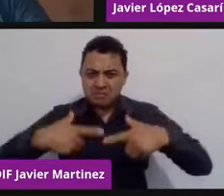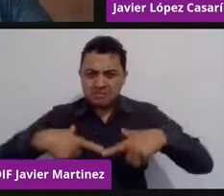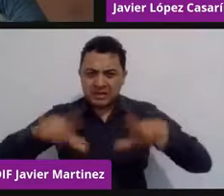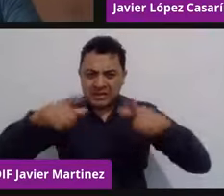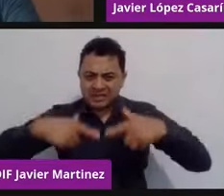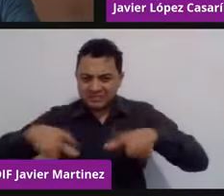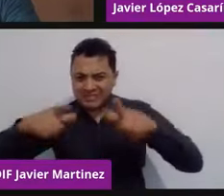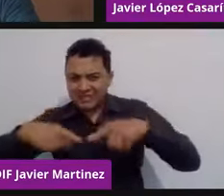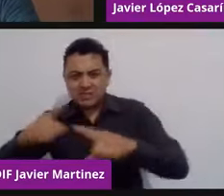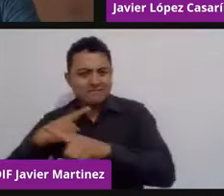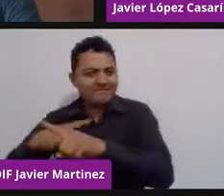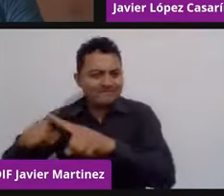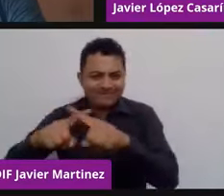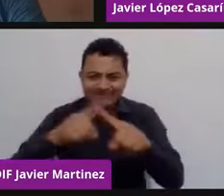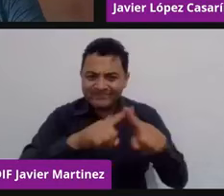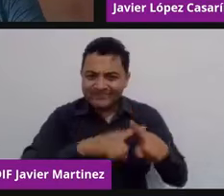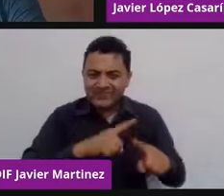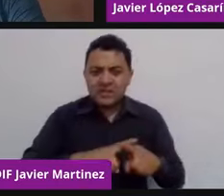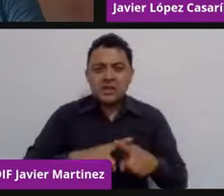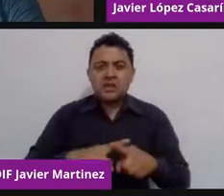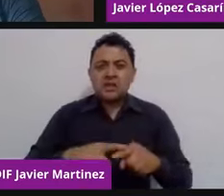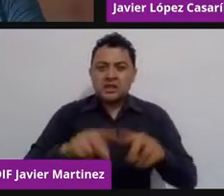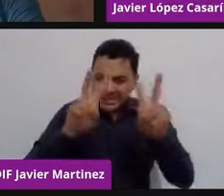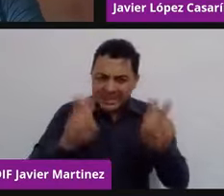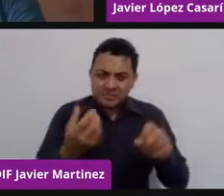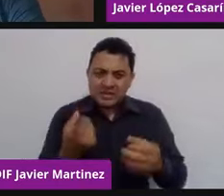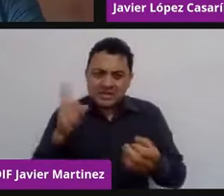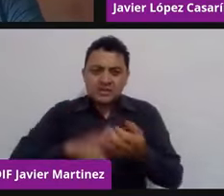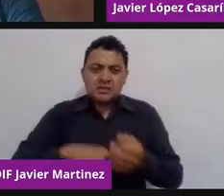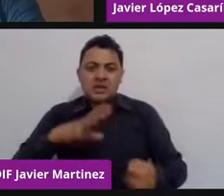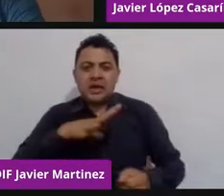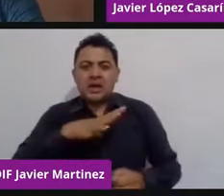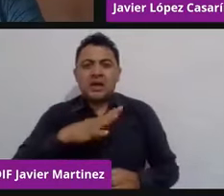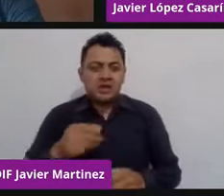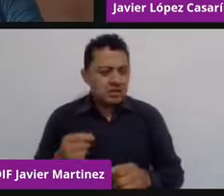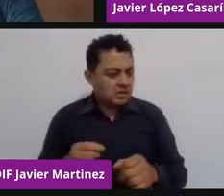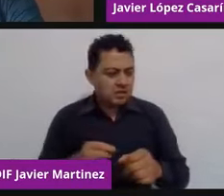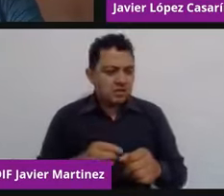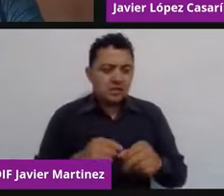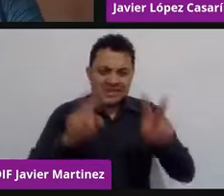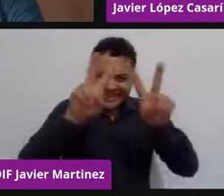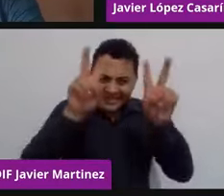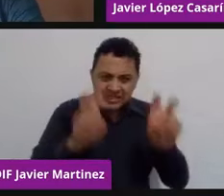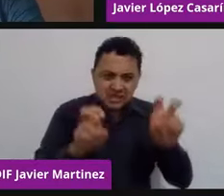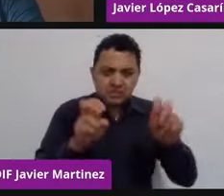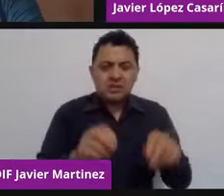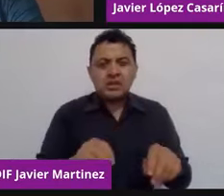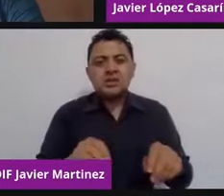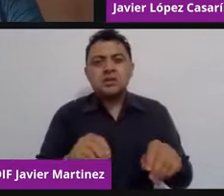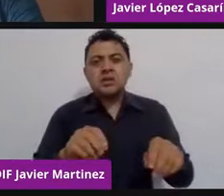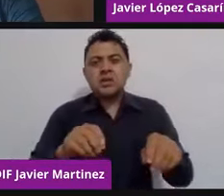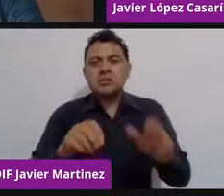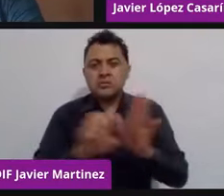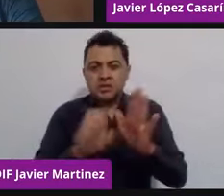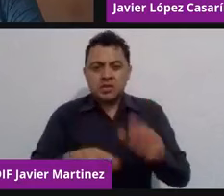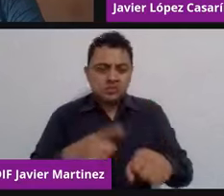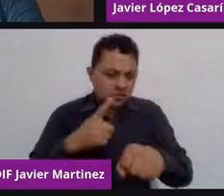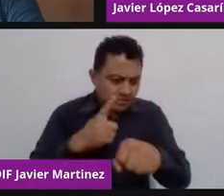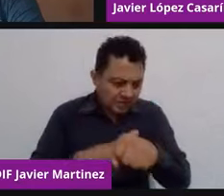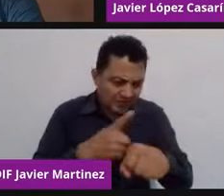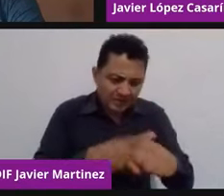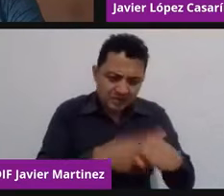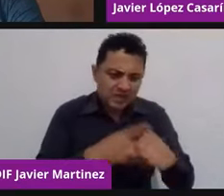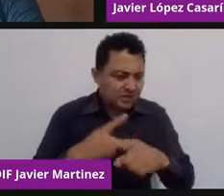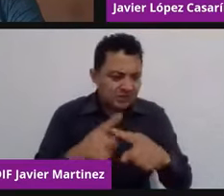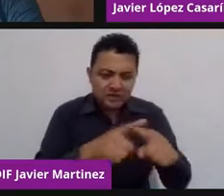donde uno escribe sobre padecimientos, y de repente otros tantos van escribiendo y cómo fueron tratados. Entonces